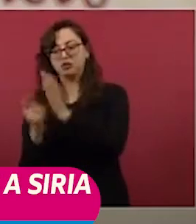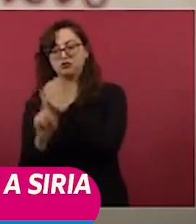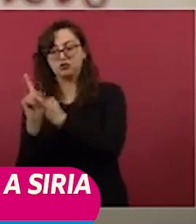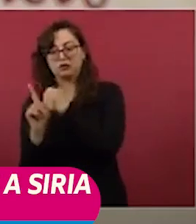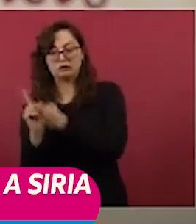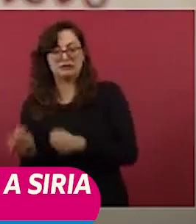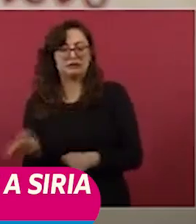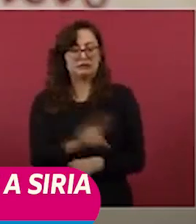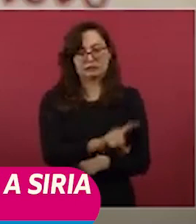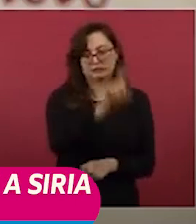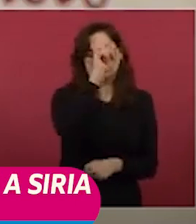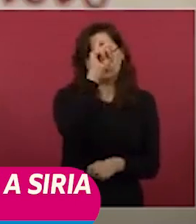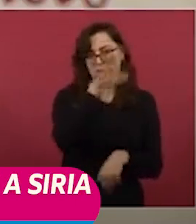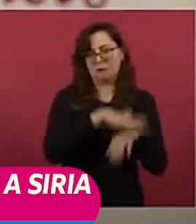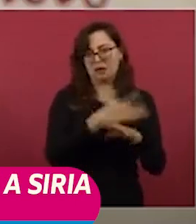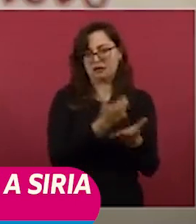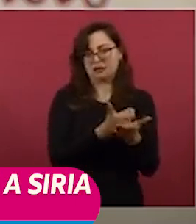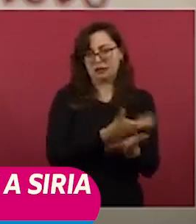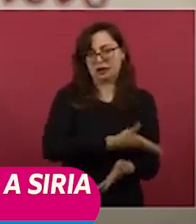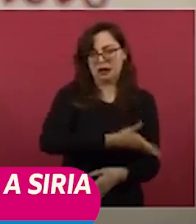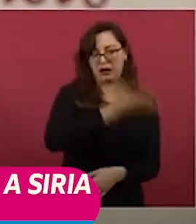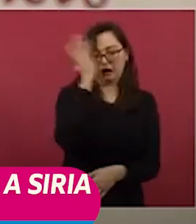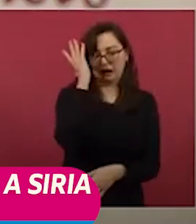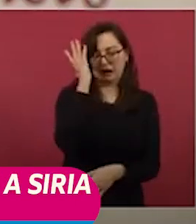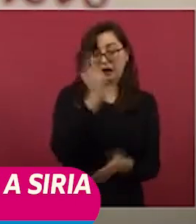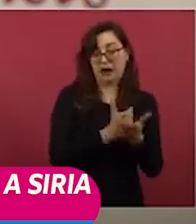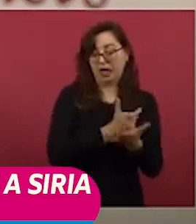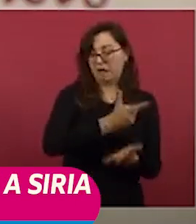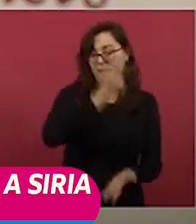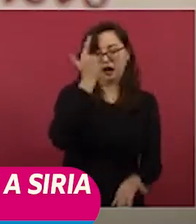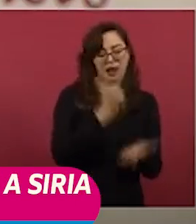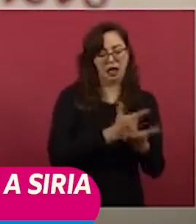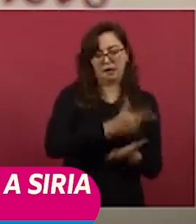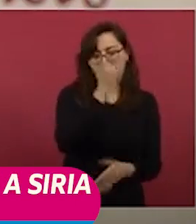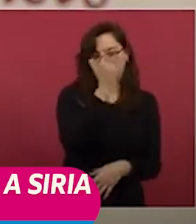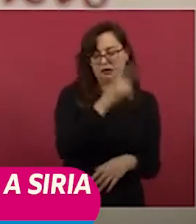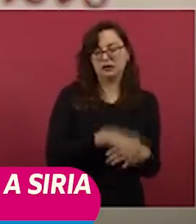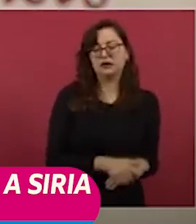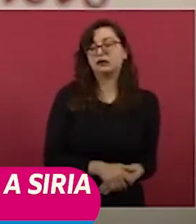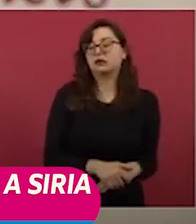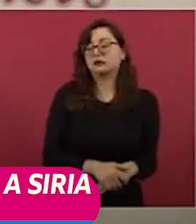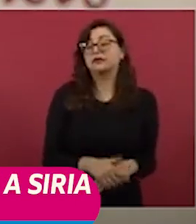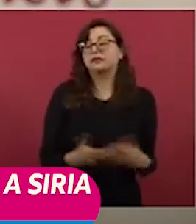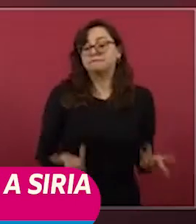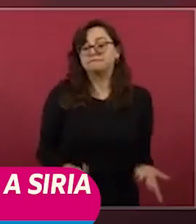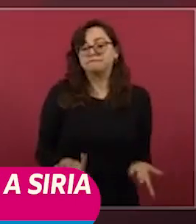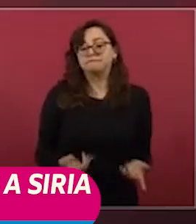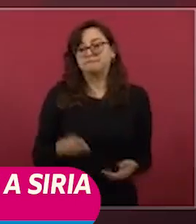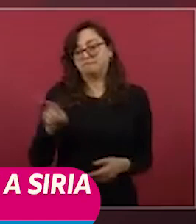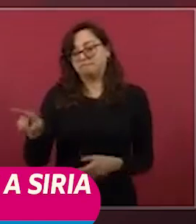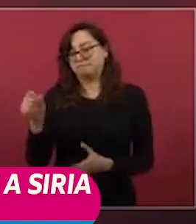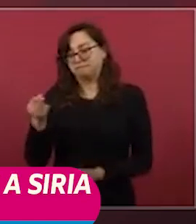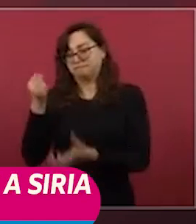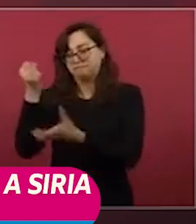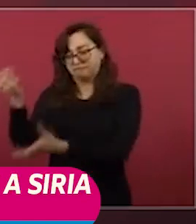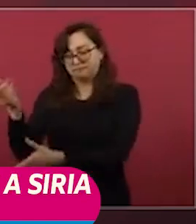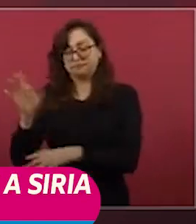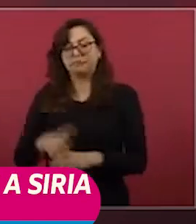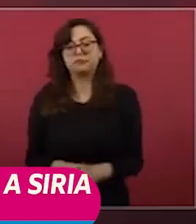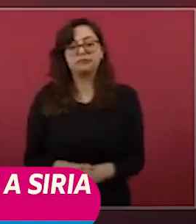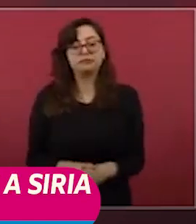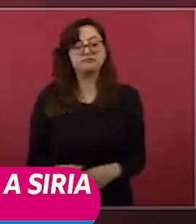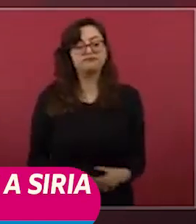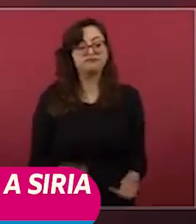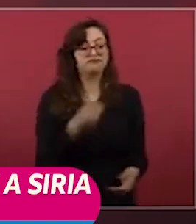Entonces, haremos ese depósito el día de mañana, como se ha dispuesto. Y por lo que hace a la presencia en Turquía, pues el secretario de la